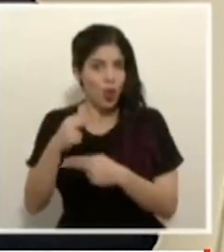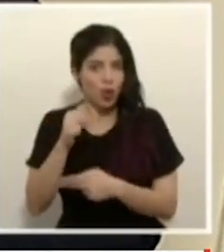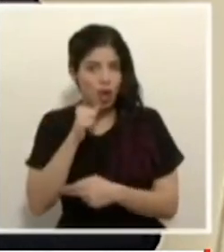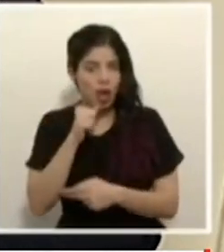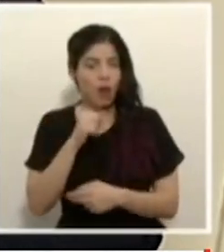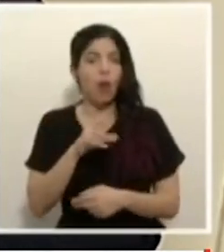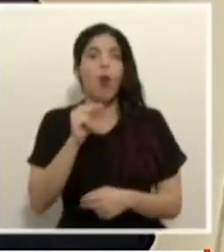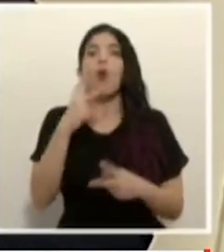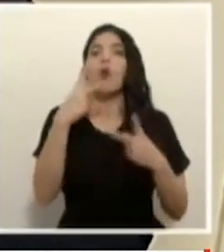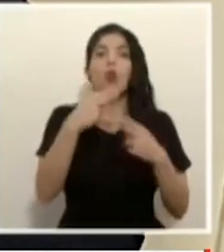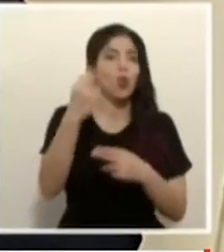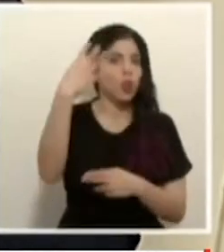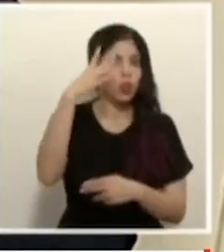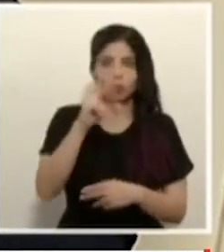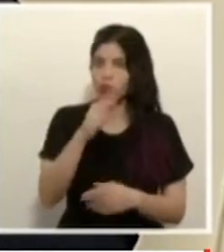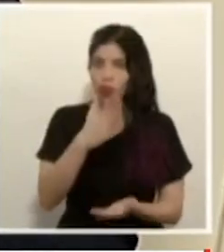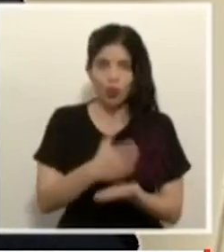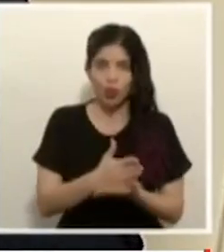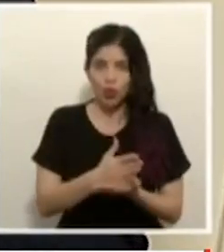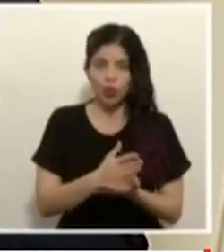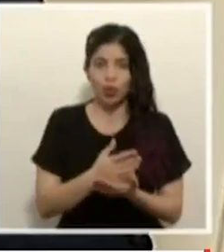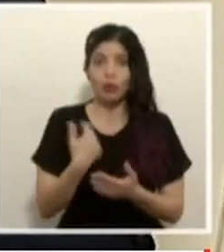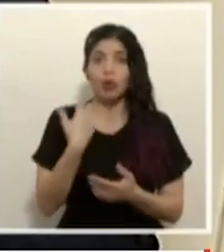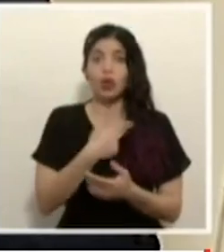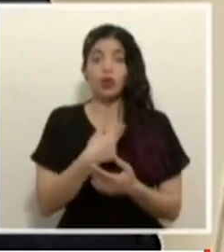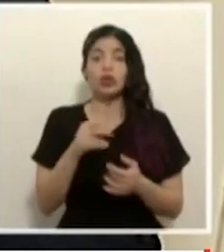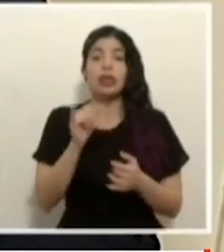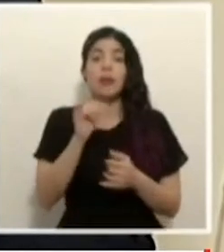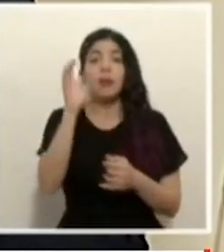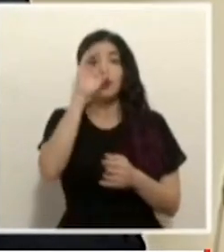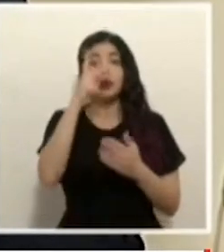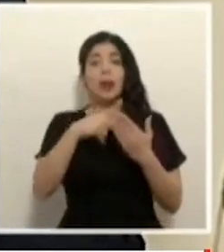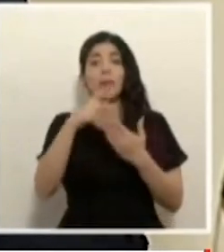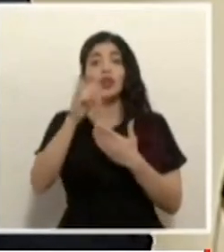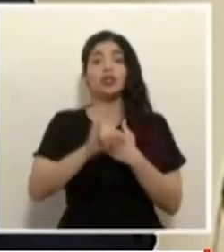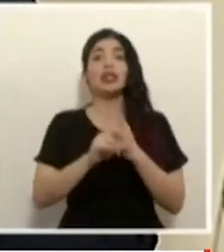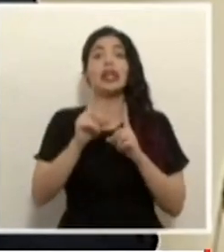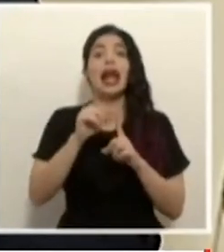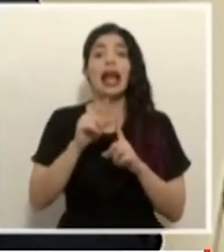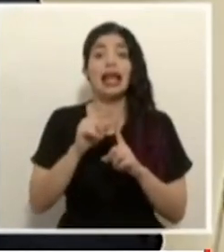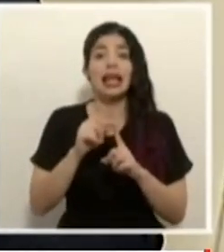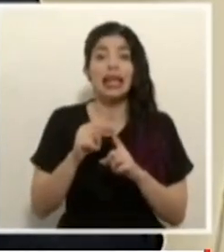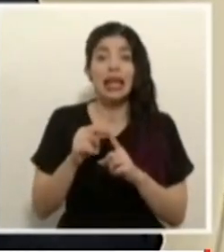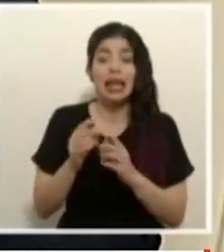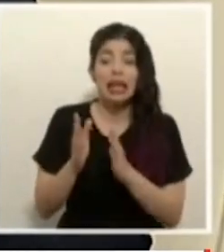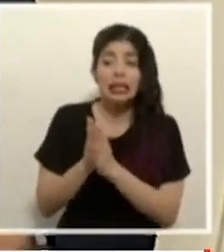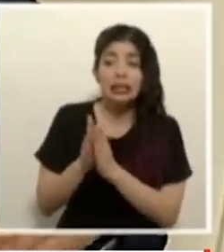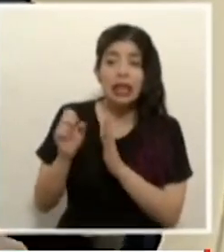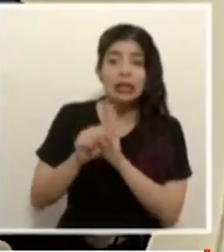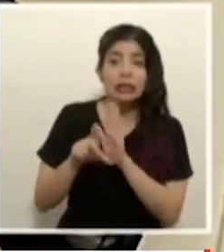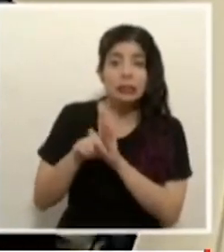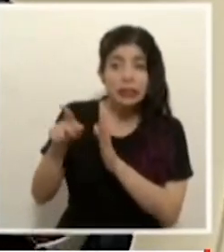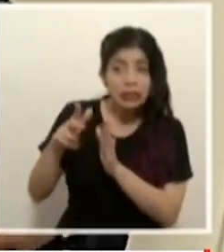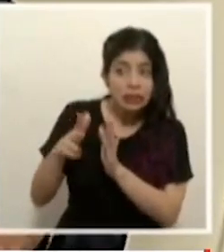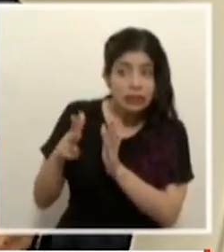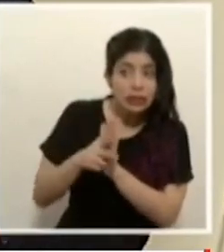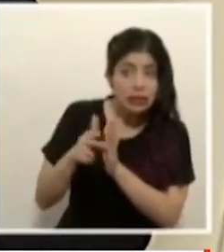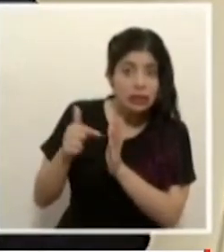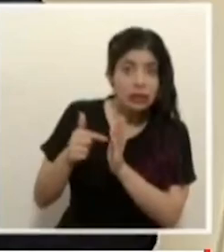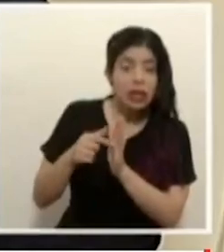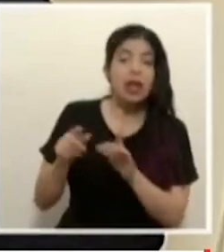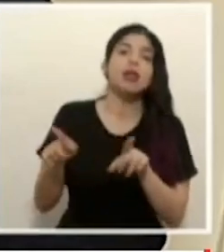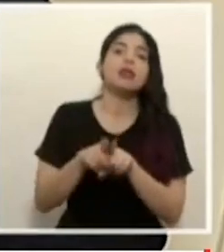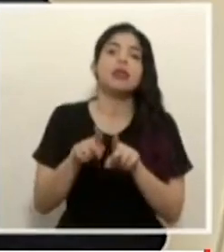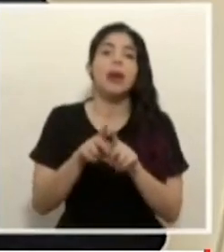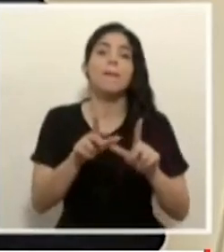de luz como estamos abogando por el avance del proyecto de alquileres en la asamblea legislativa o para aliviar